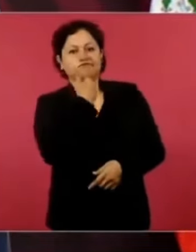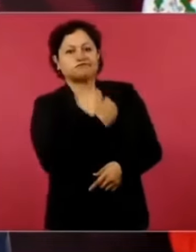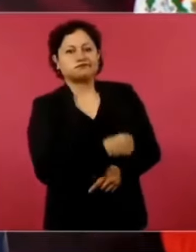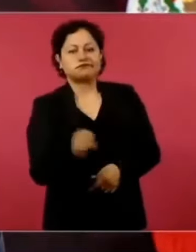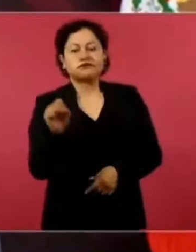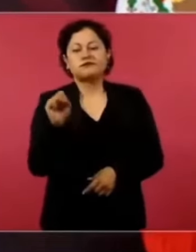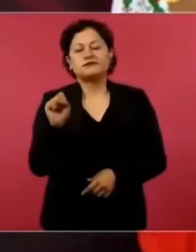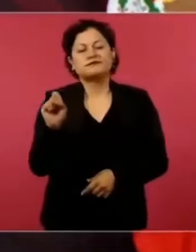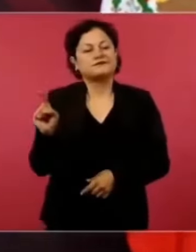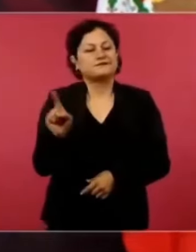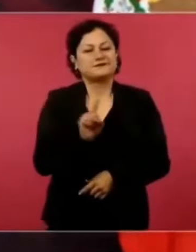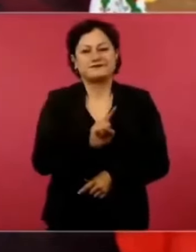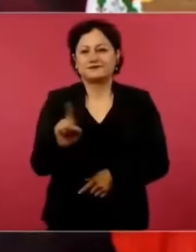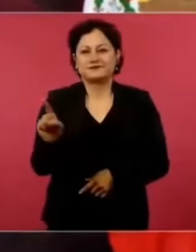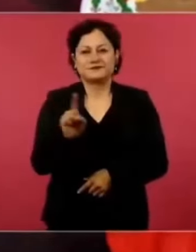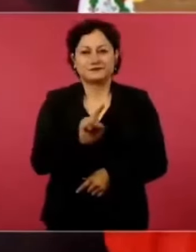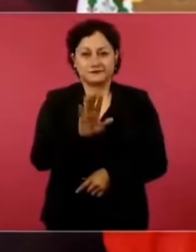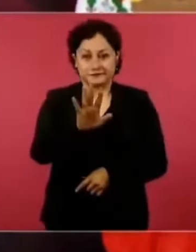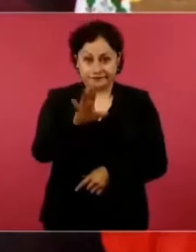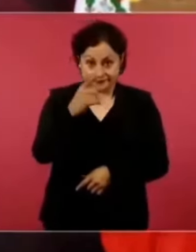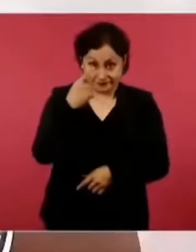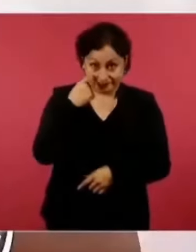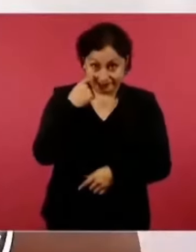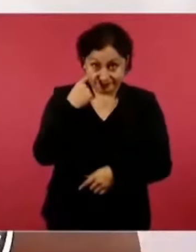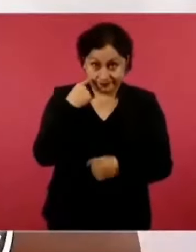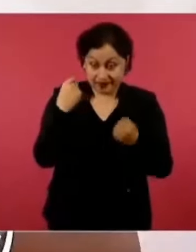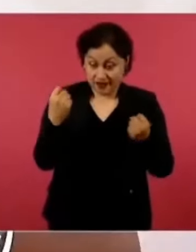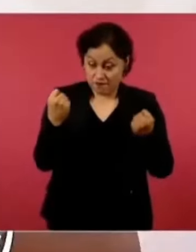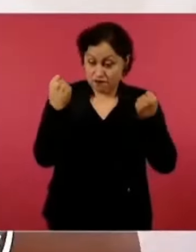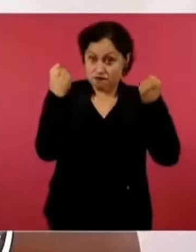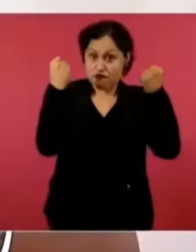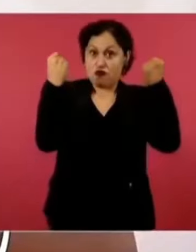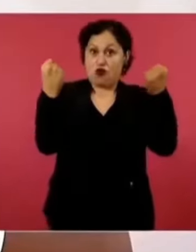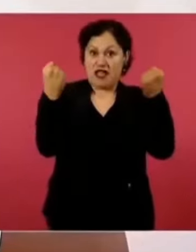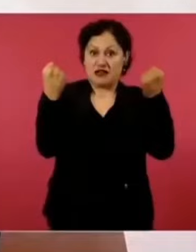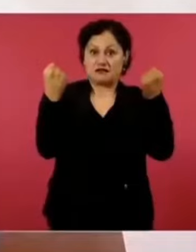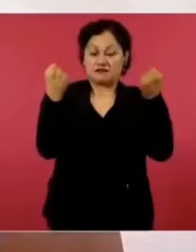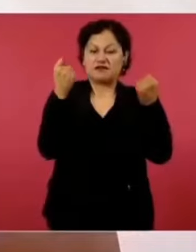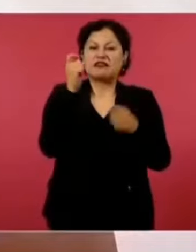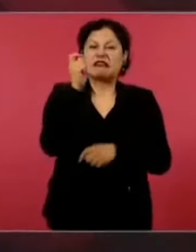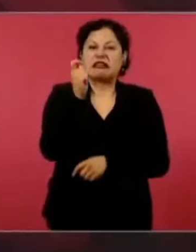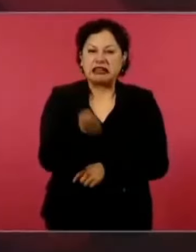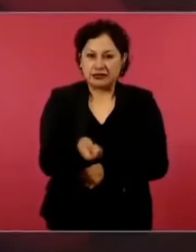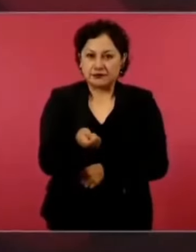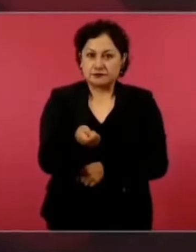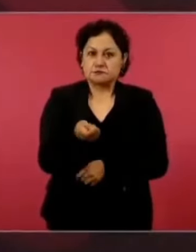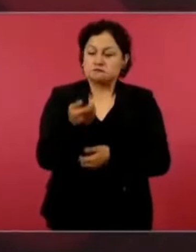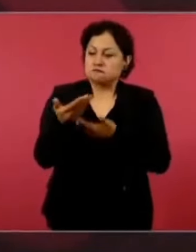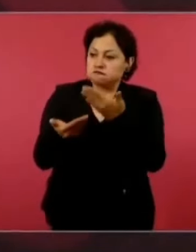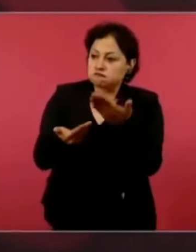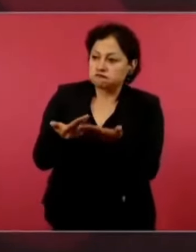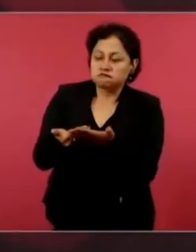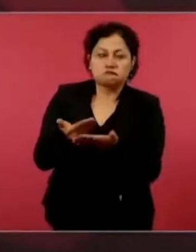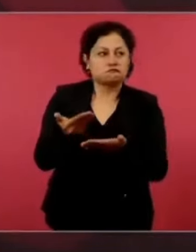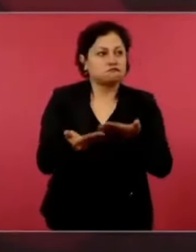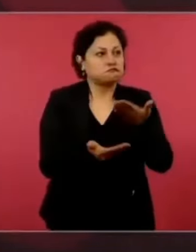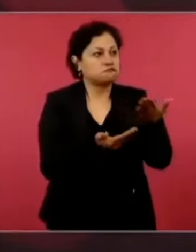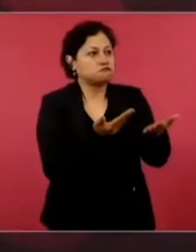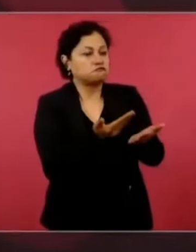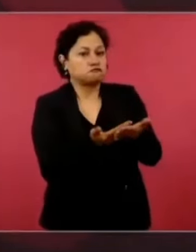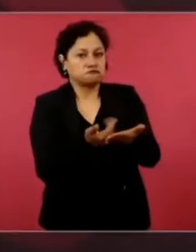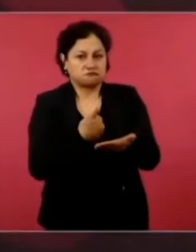y se convierte en virtud cuando se pone al servicio de los demás. y el poder es humildad.